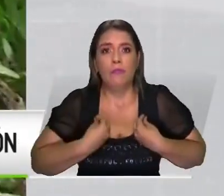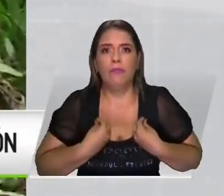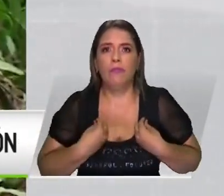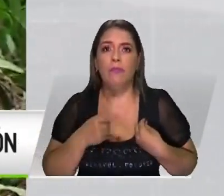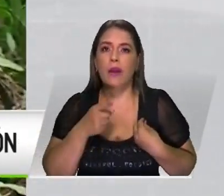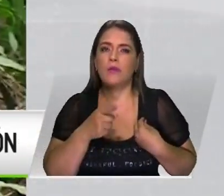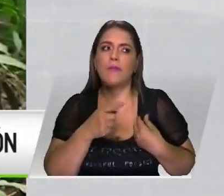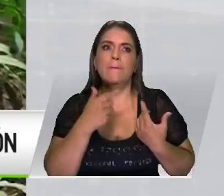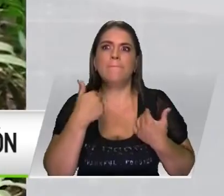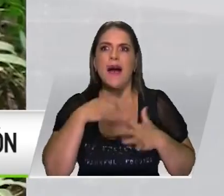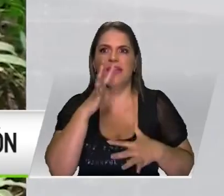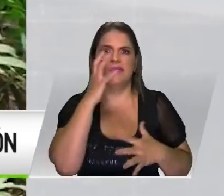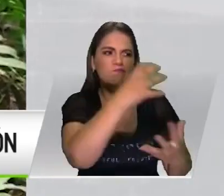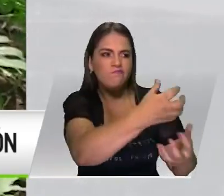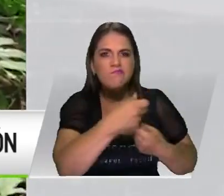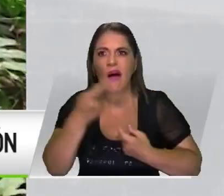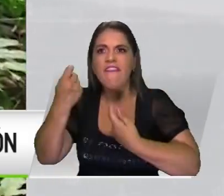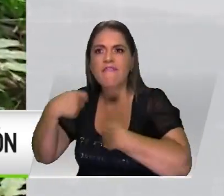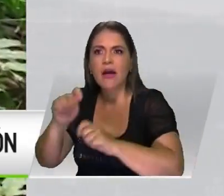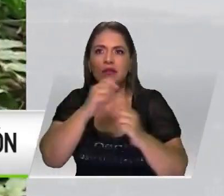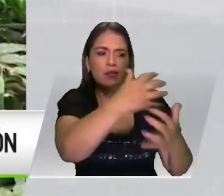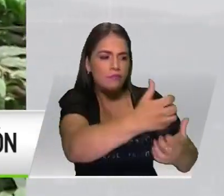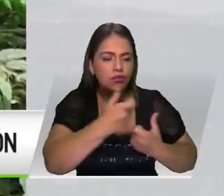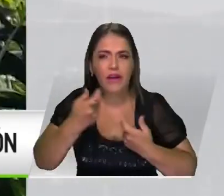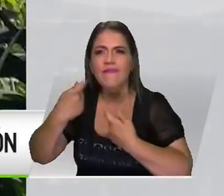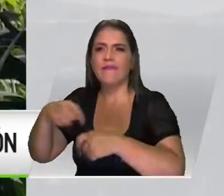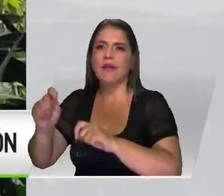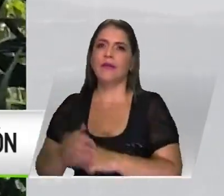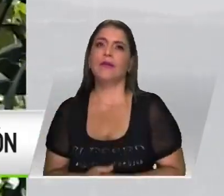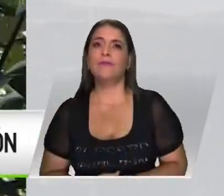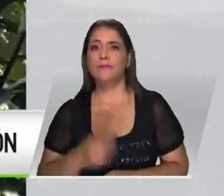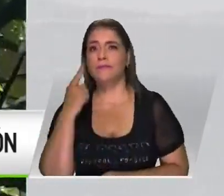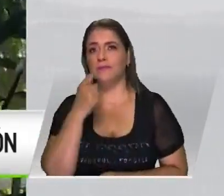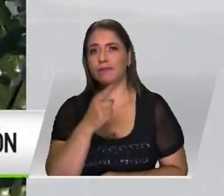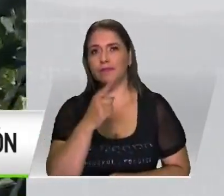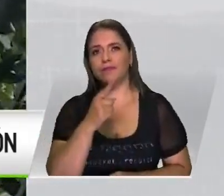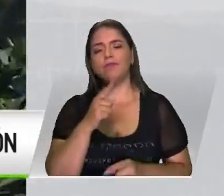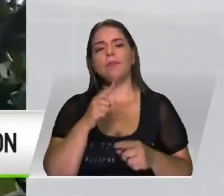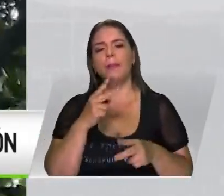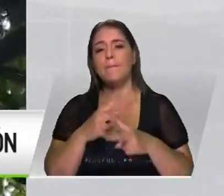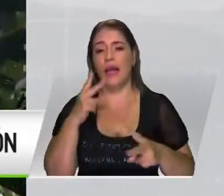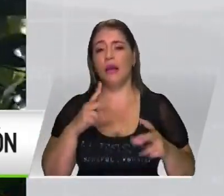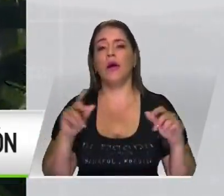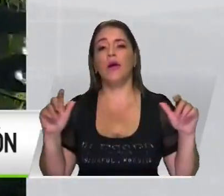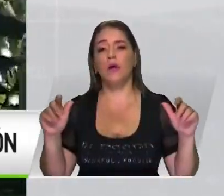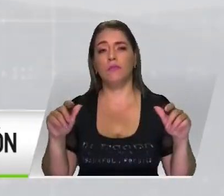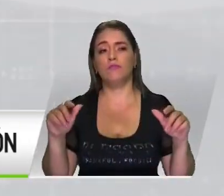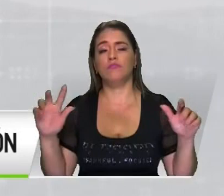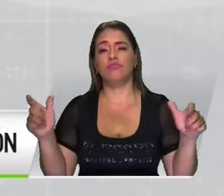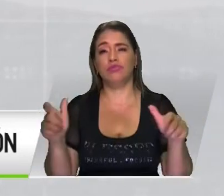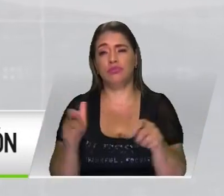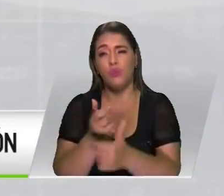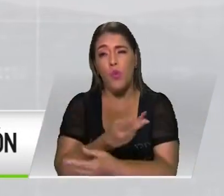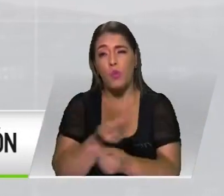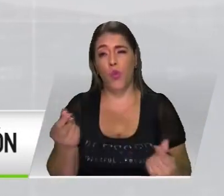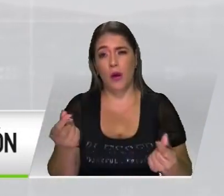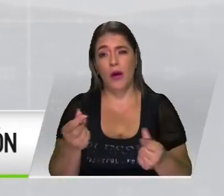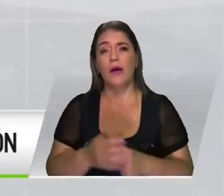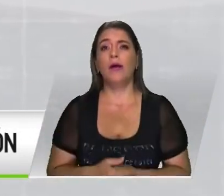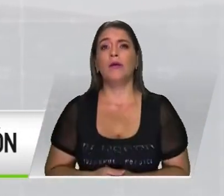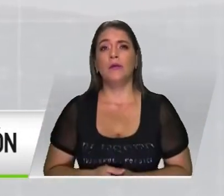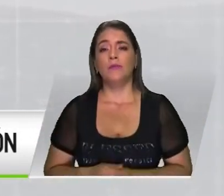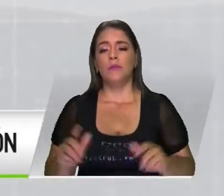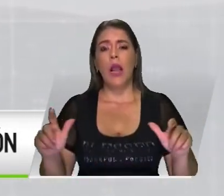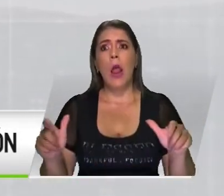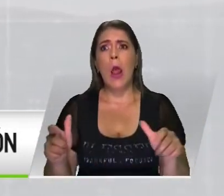los más traficados, razón por la que esta especie está considerada en peligro de extinción. Y como están en riesgo,